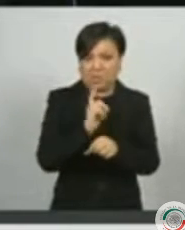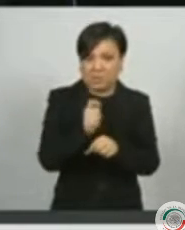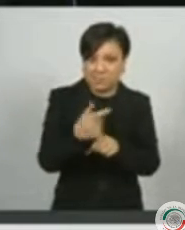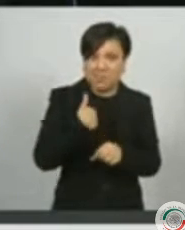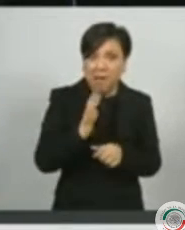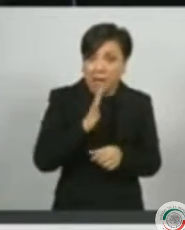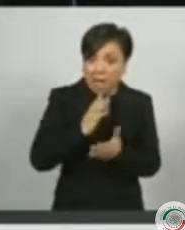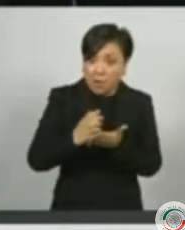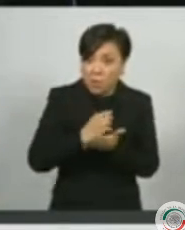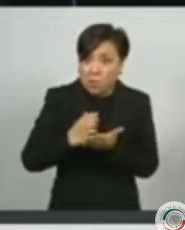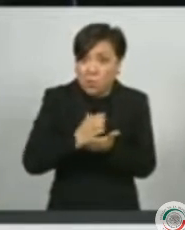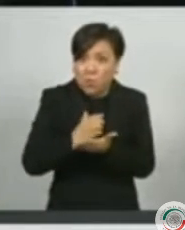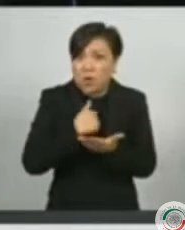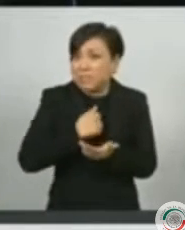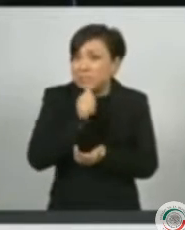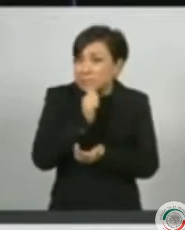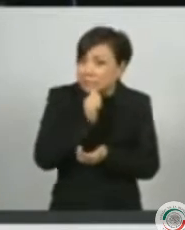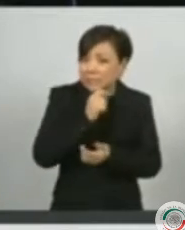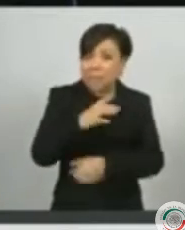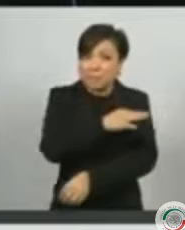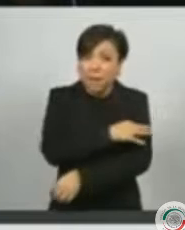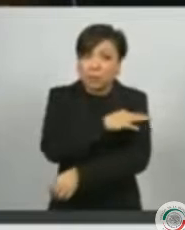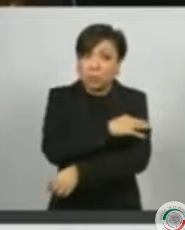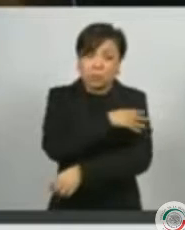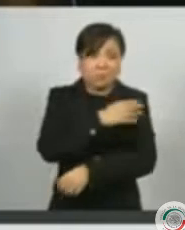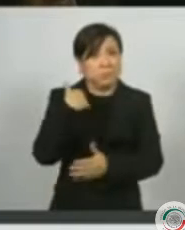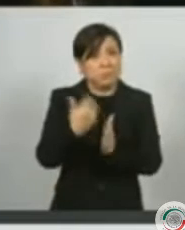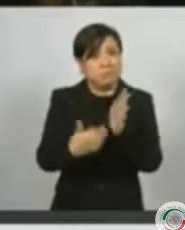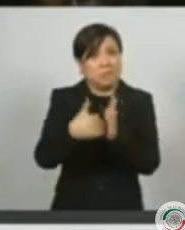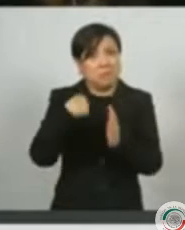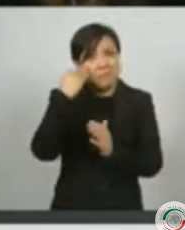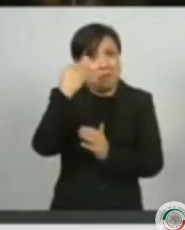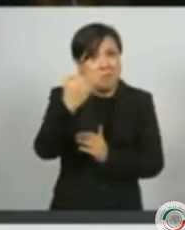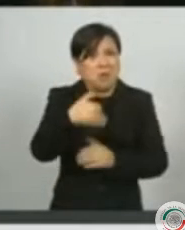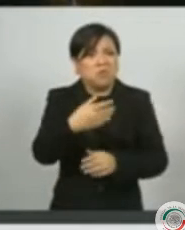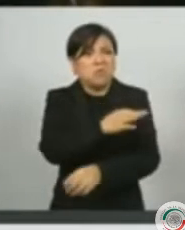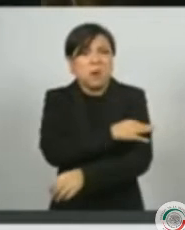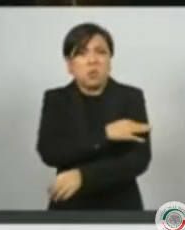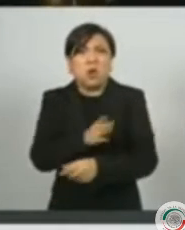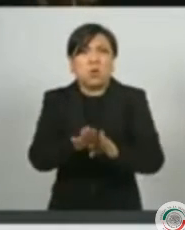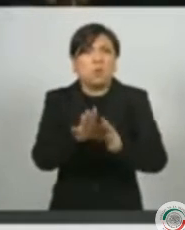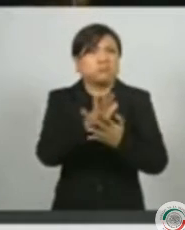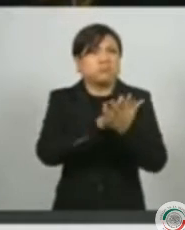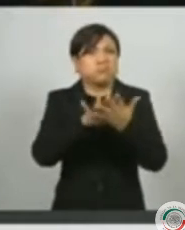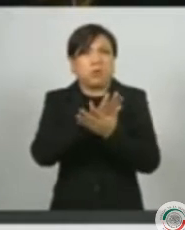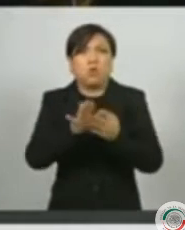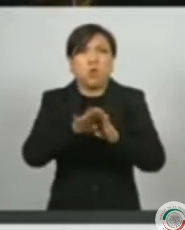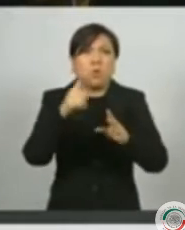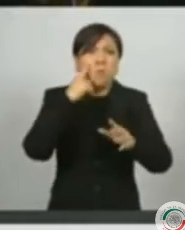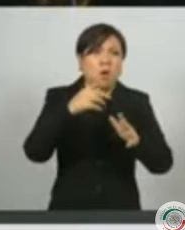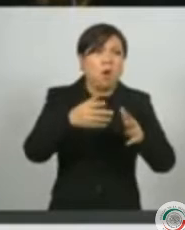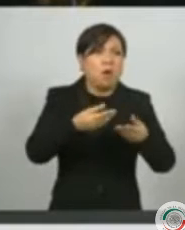Y porque las vacunas se ven lejos, lejos en medio de la confusión y la falsa ilusión sobre su distribución y